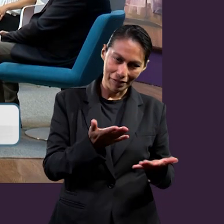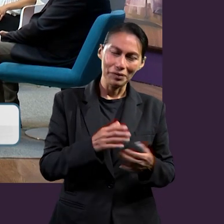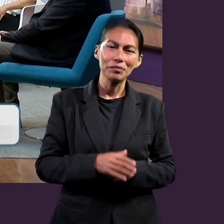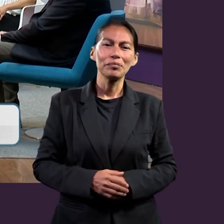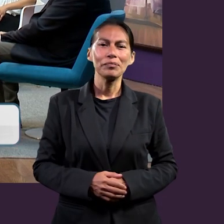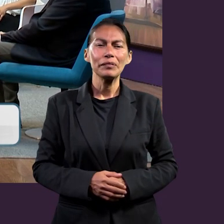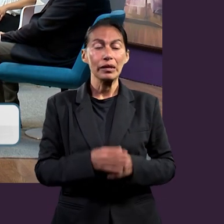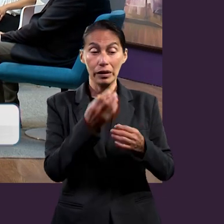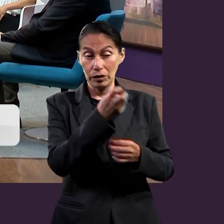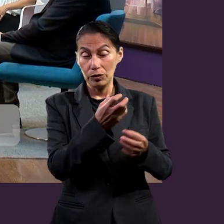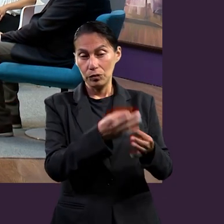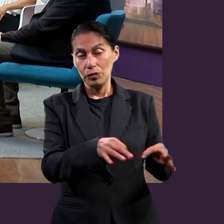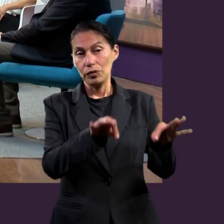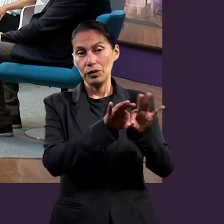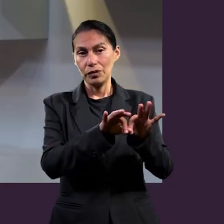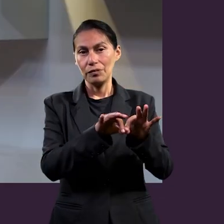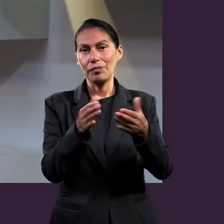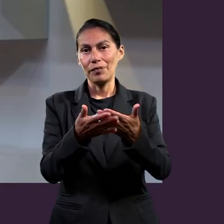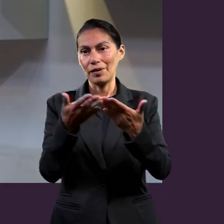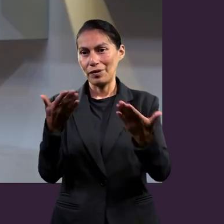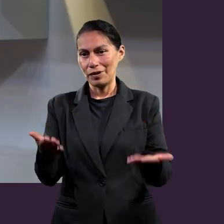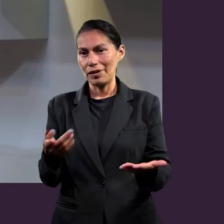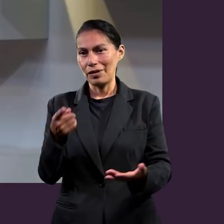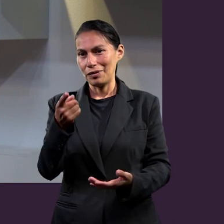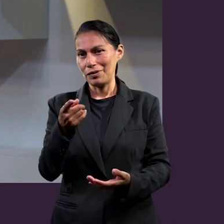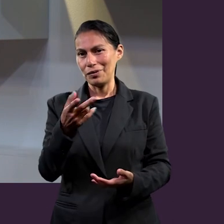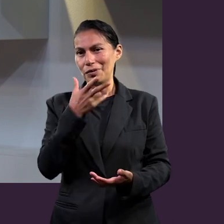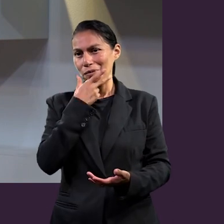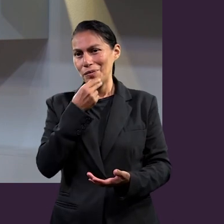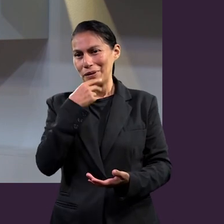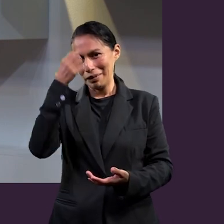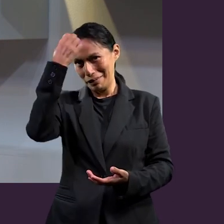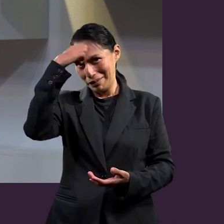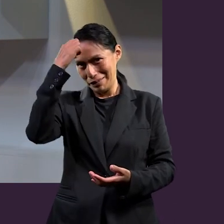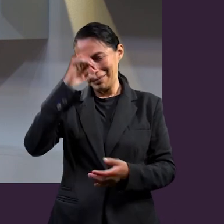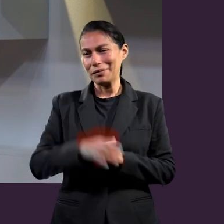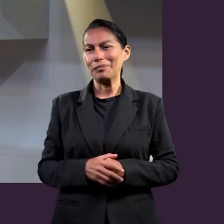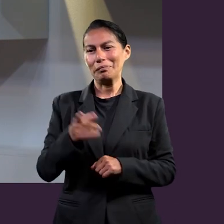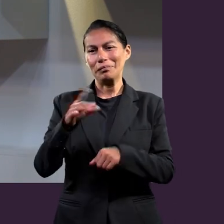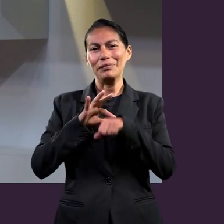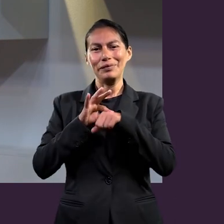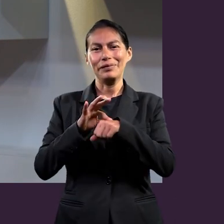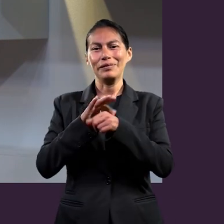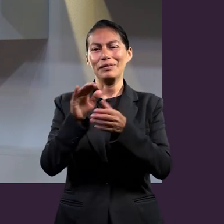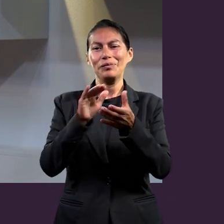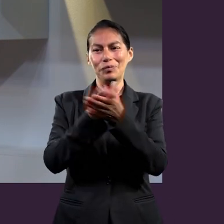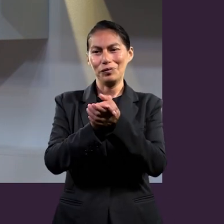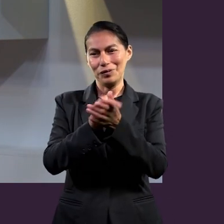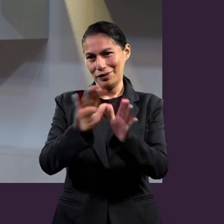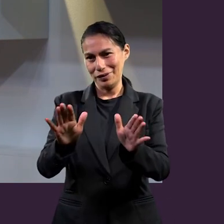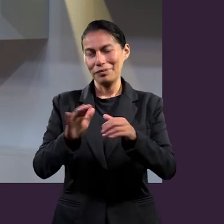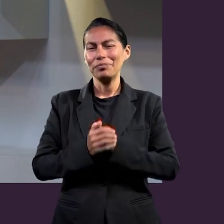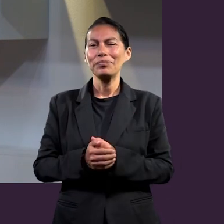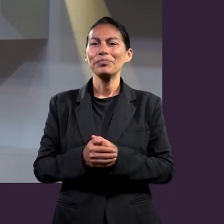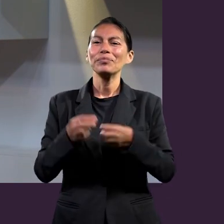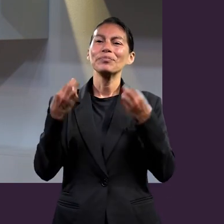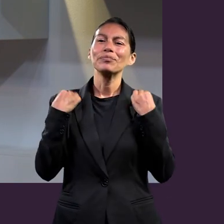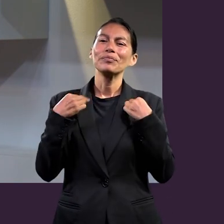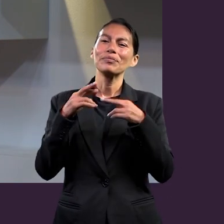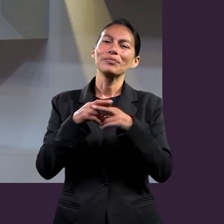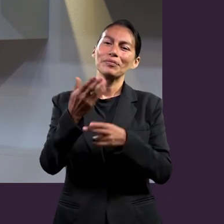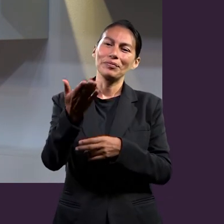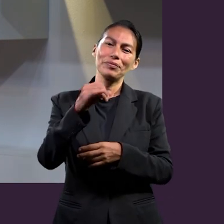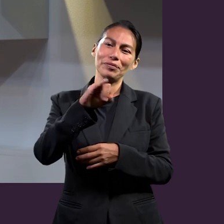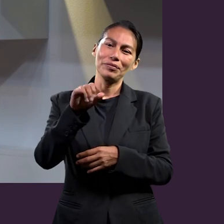vimos esa parte importante, pero aquí tenemos un experto en el matrimonio, el maestro Jairo, que es